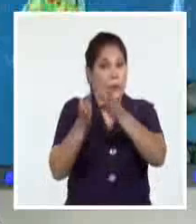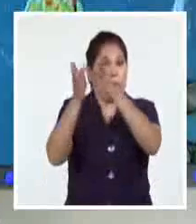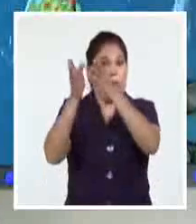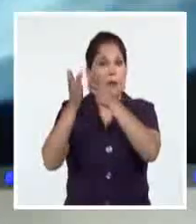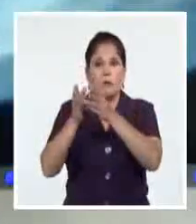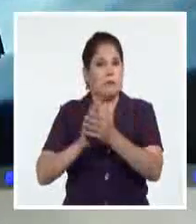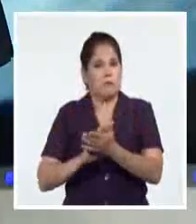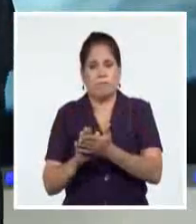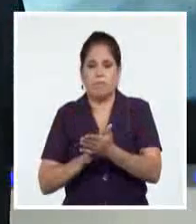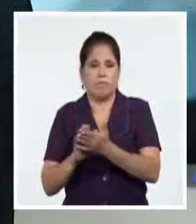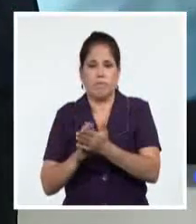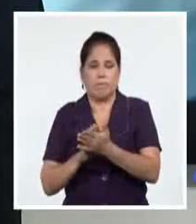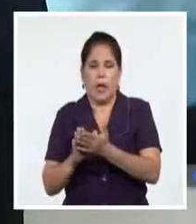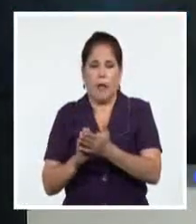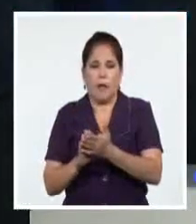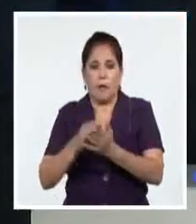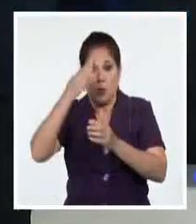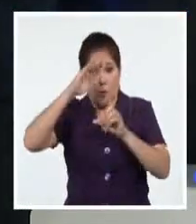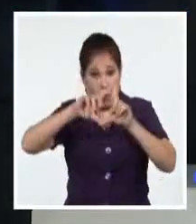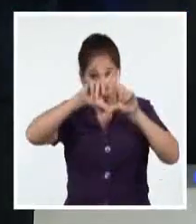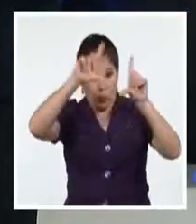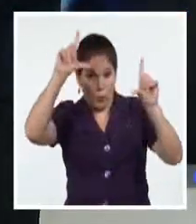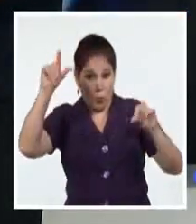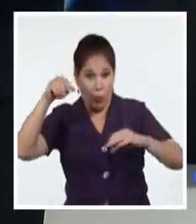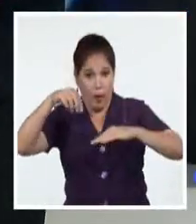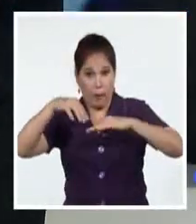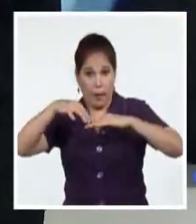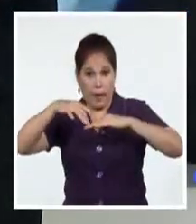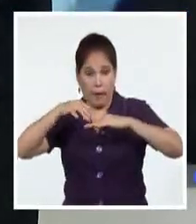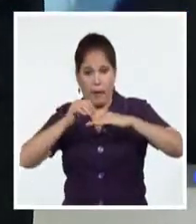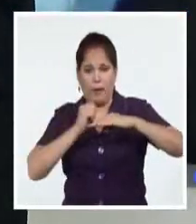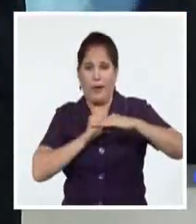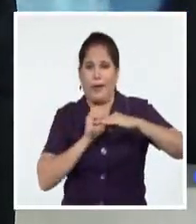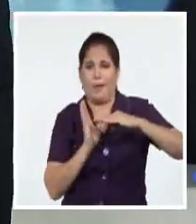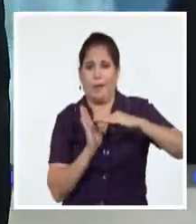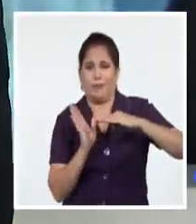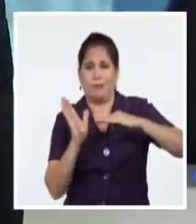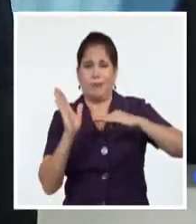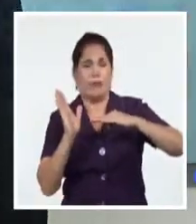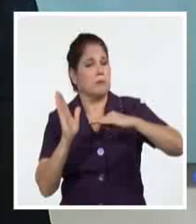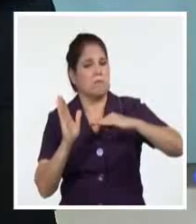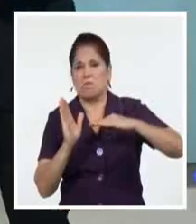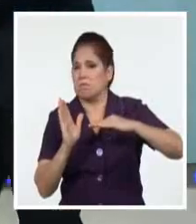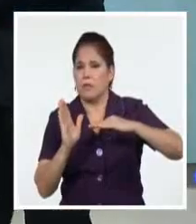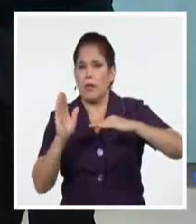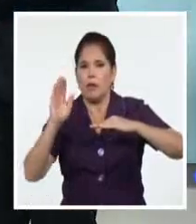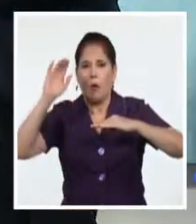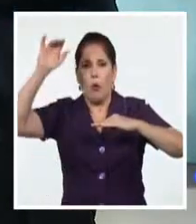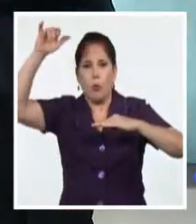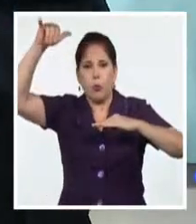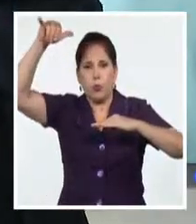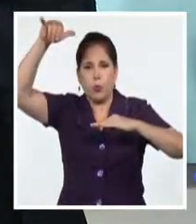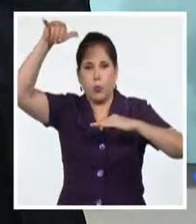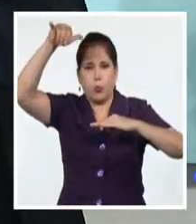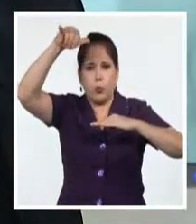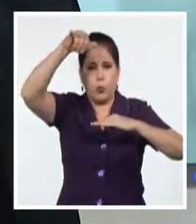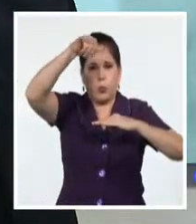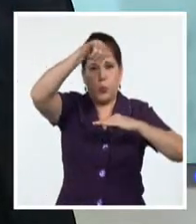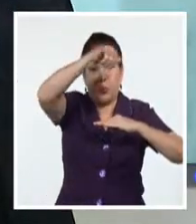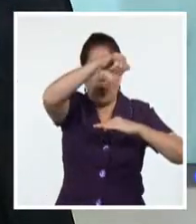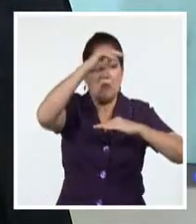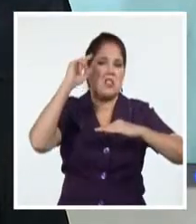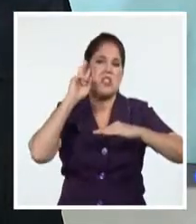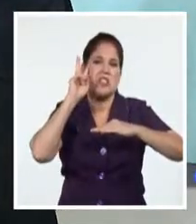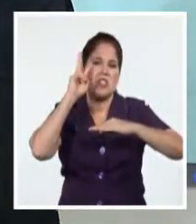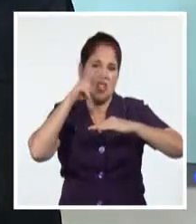oeste, hay que decirlo así, con nuestras miradas, no pudo ser. Así fue visto desde el espacio, el cuarto huracán de la actual